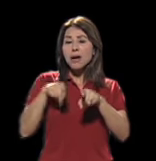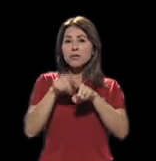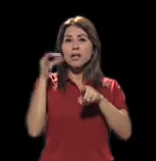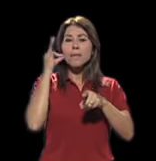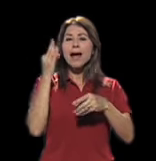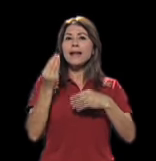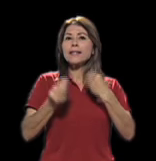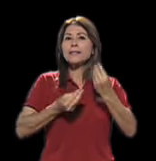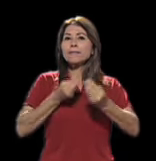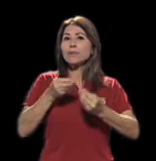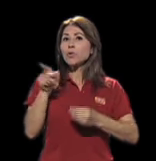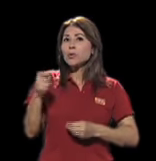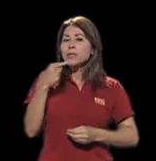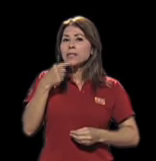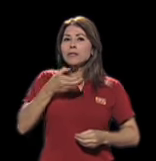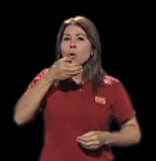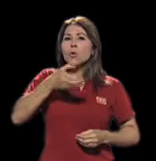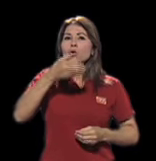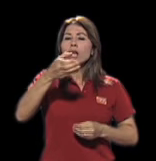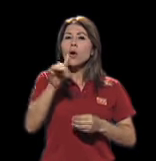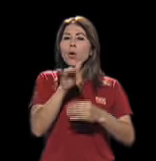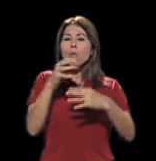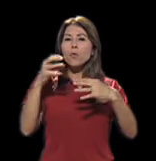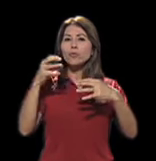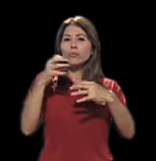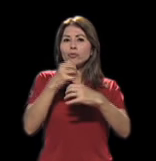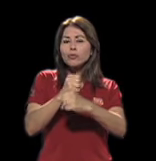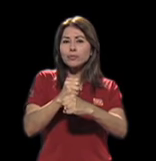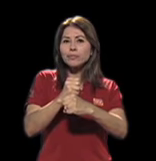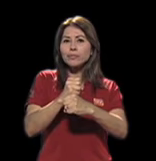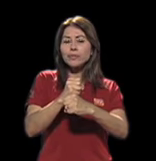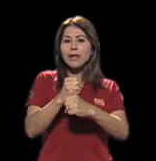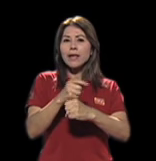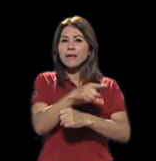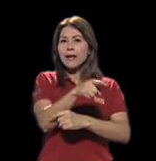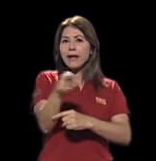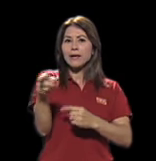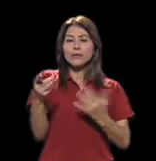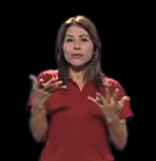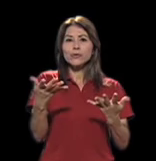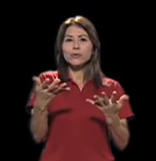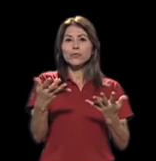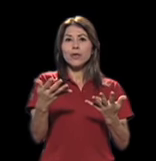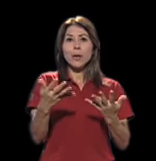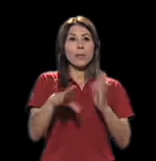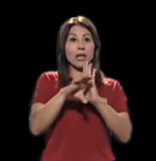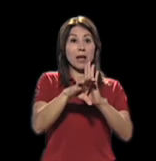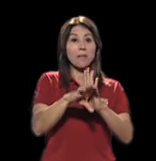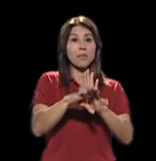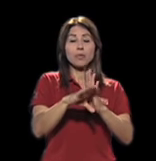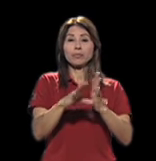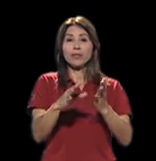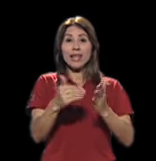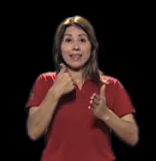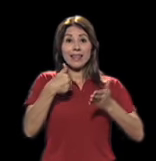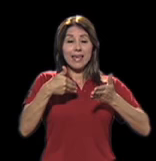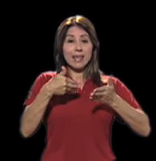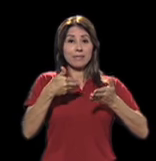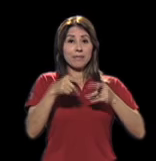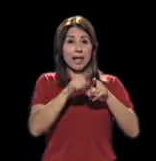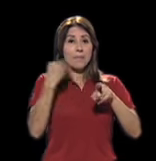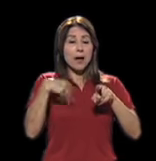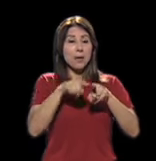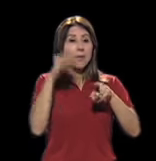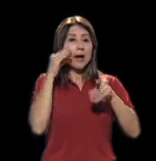¿cómo es el consejo que usted le presumiría, verdad? ¿Cómo enfrentar cuando salgan con su hermano o su hermana con discapacidad